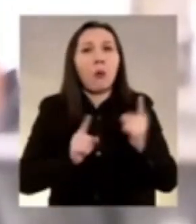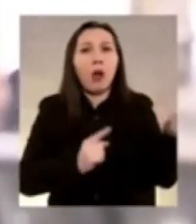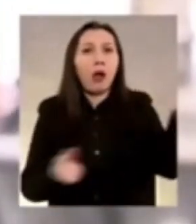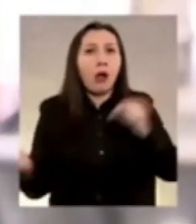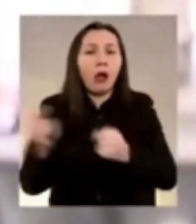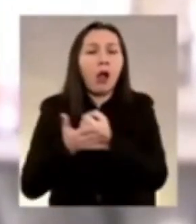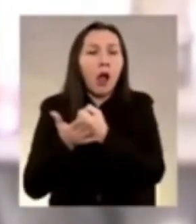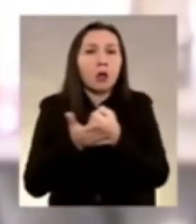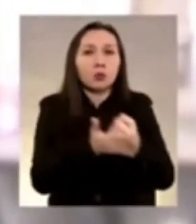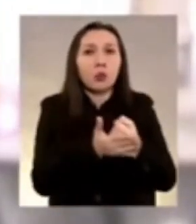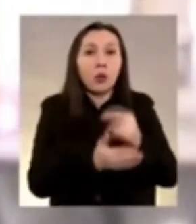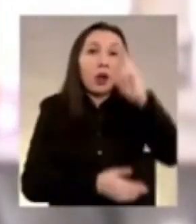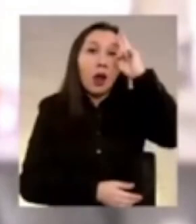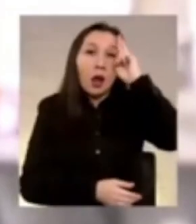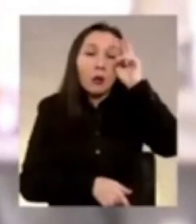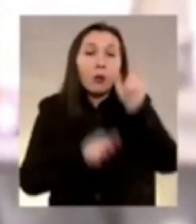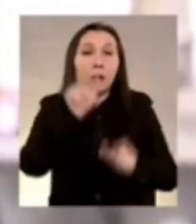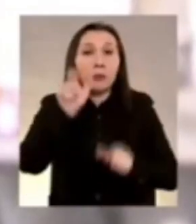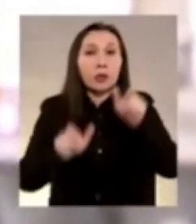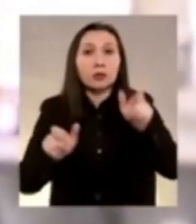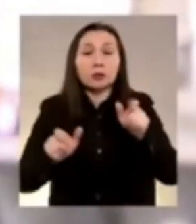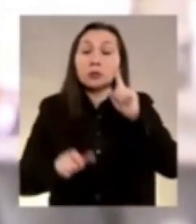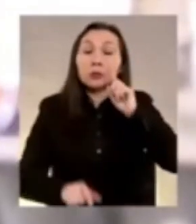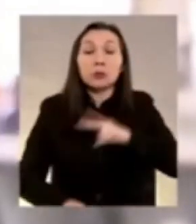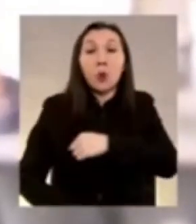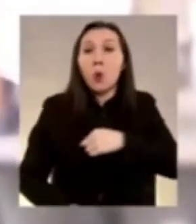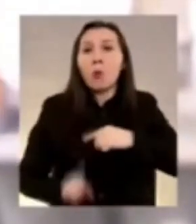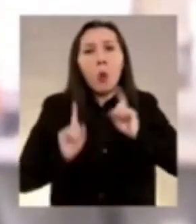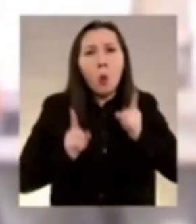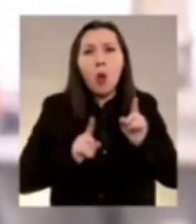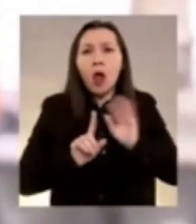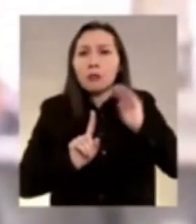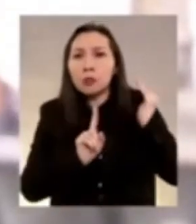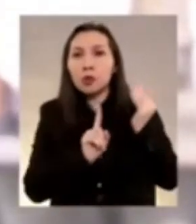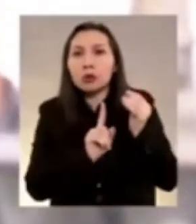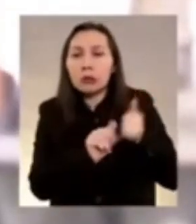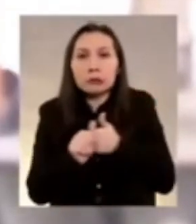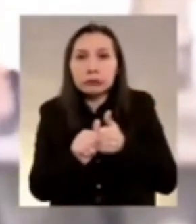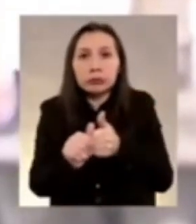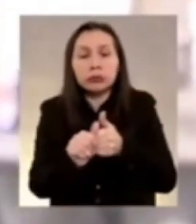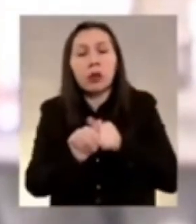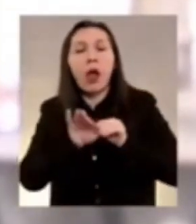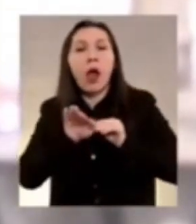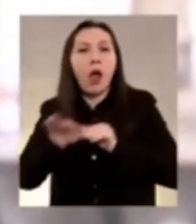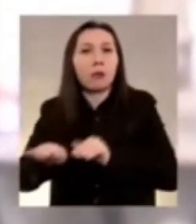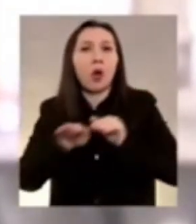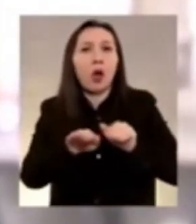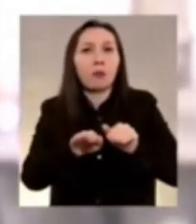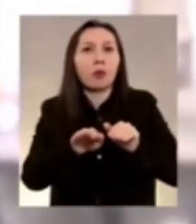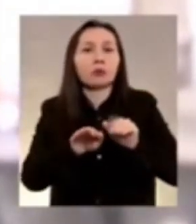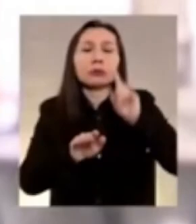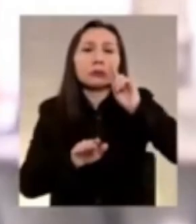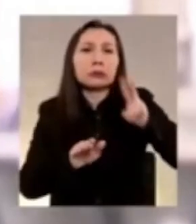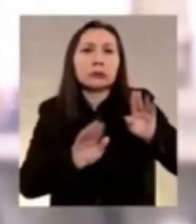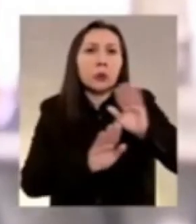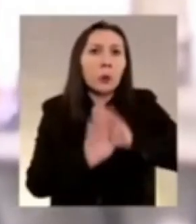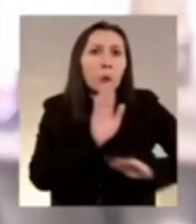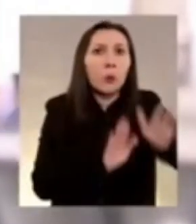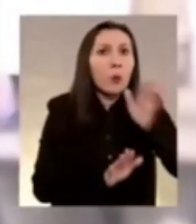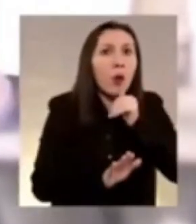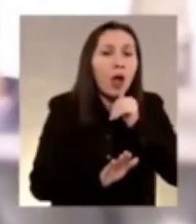Recordar a todas aquellas personas anónimas que protegieron a los perseguidos y que apoyaron a los desamparados